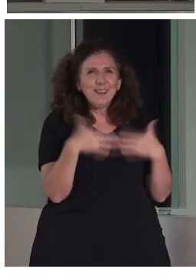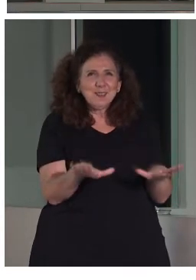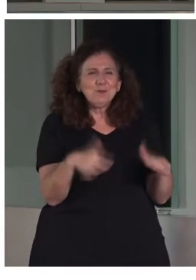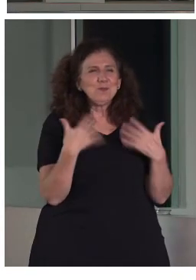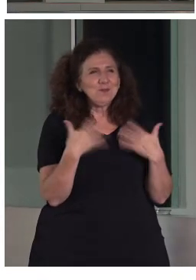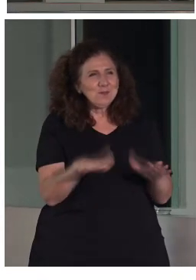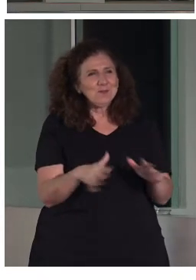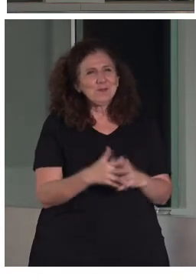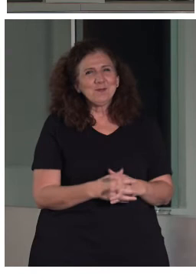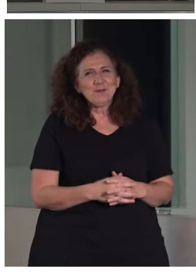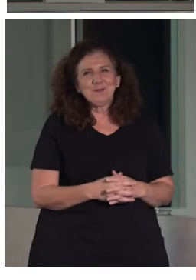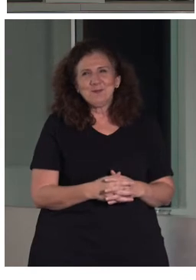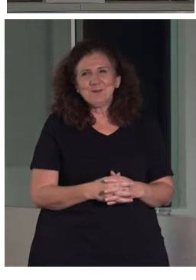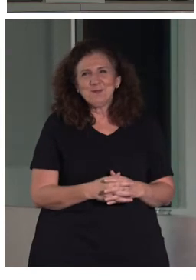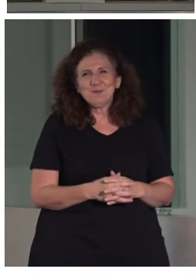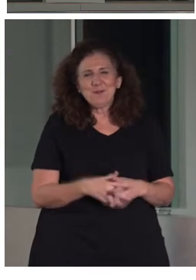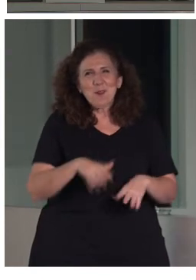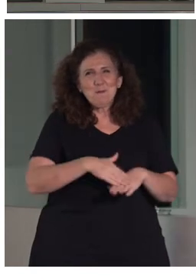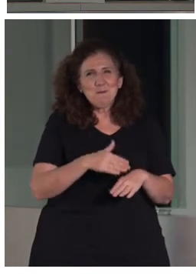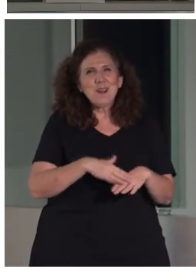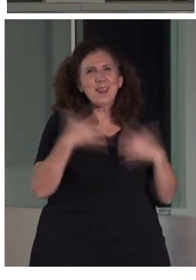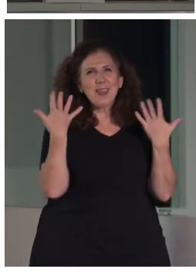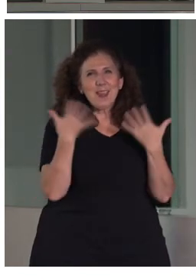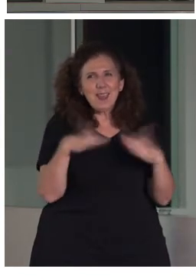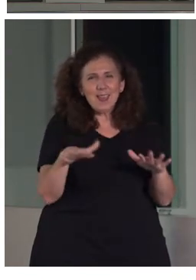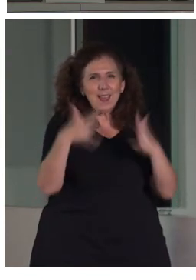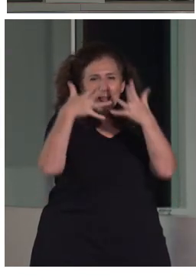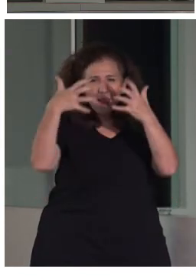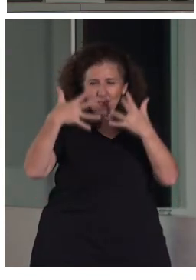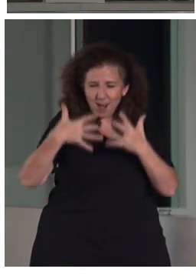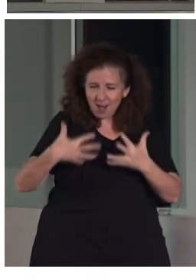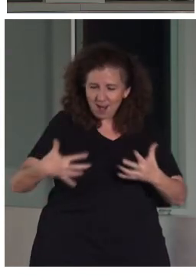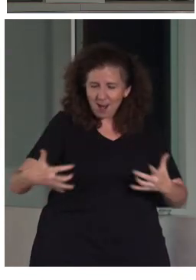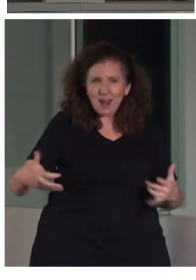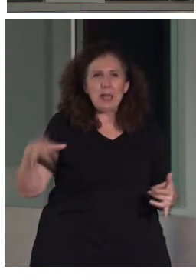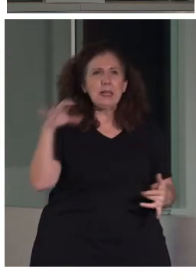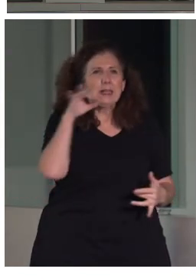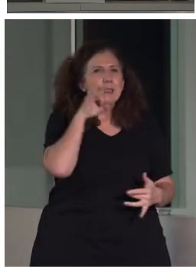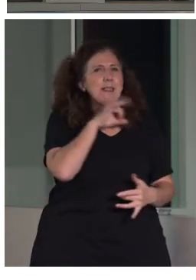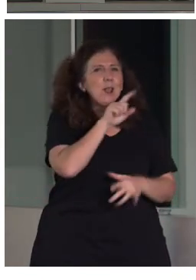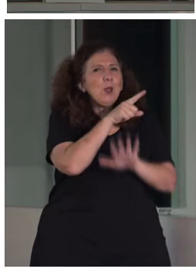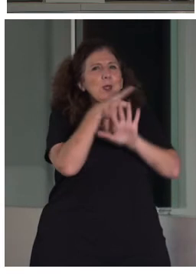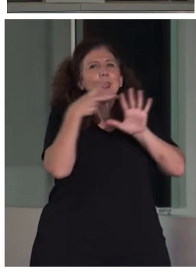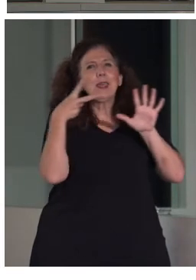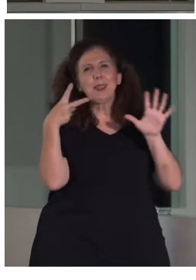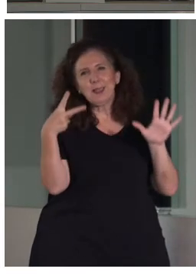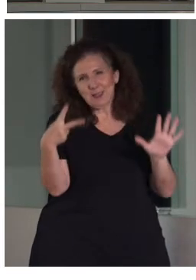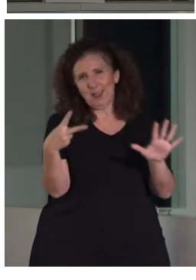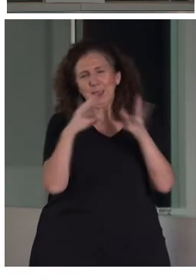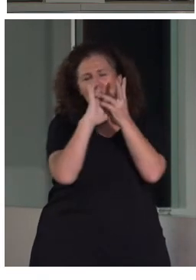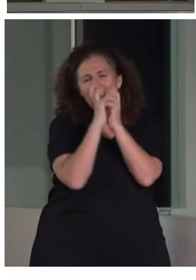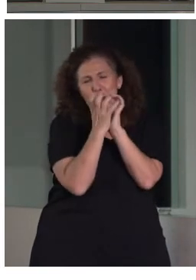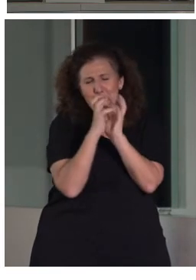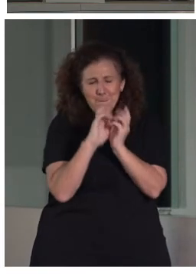nos ha retrotraído al siglo XVII. No se puede hacer más barroco.